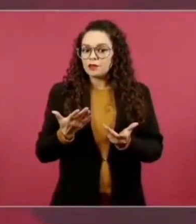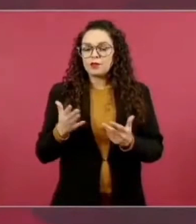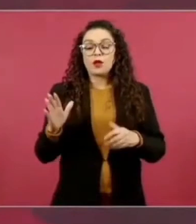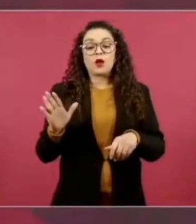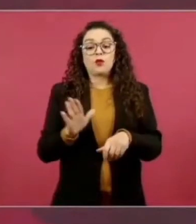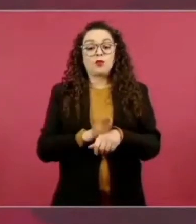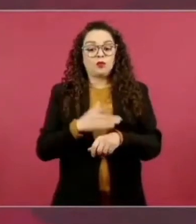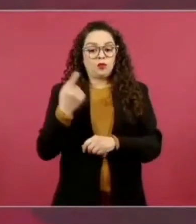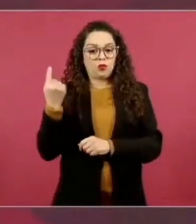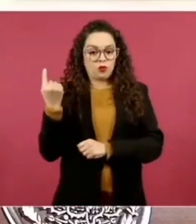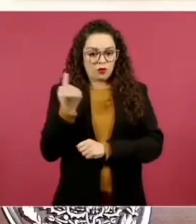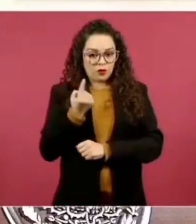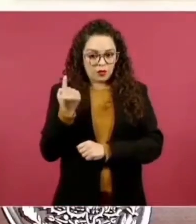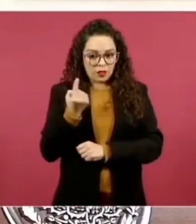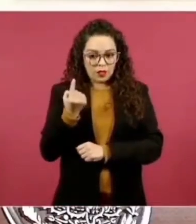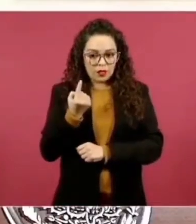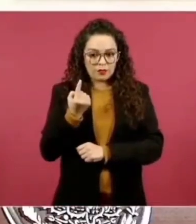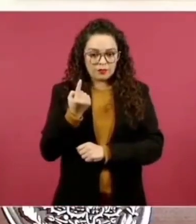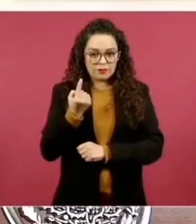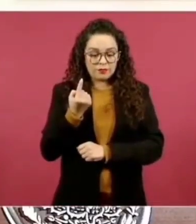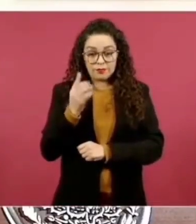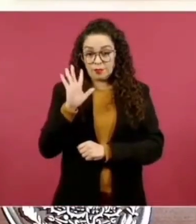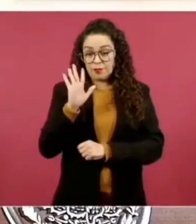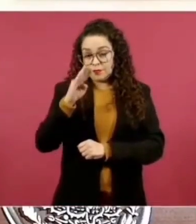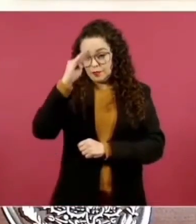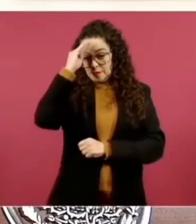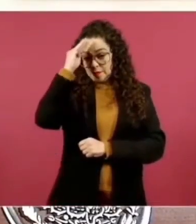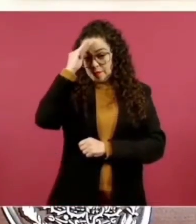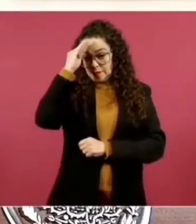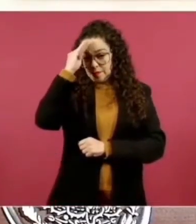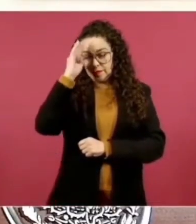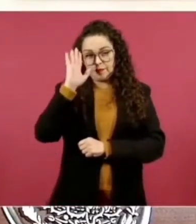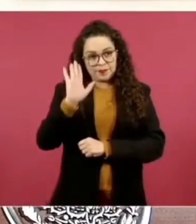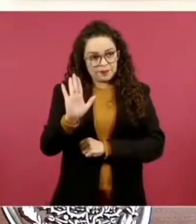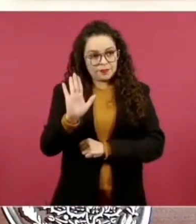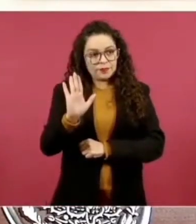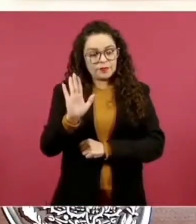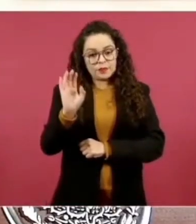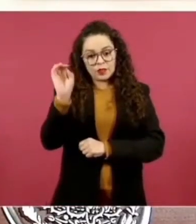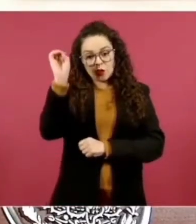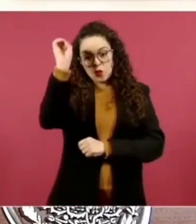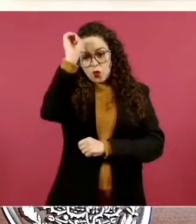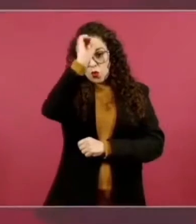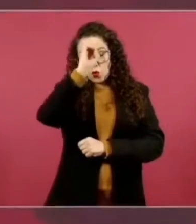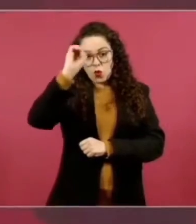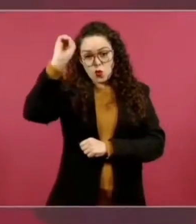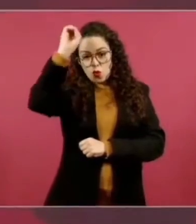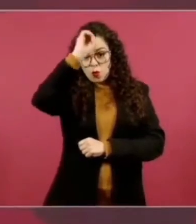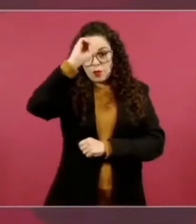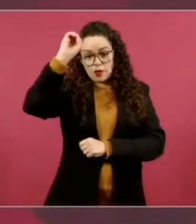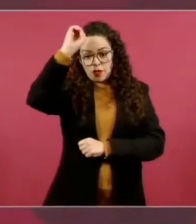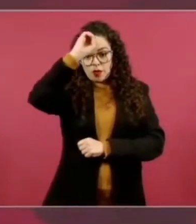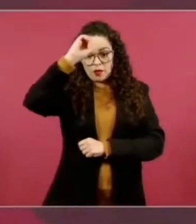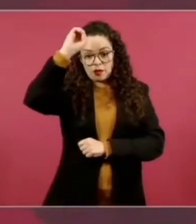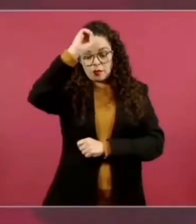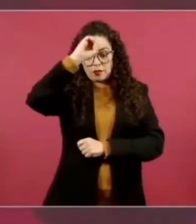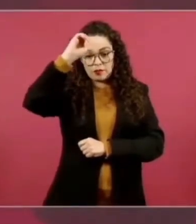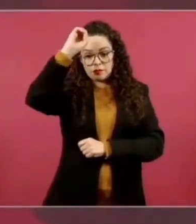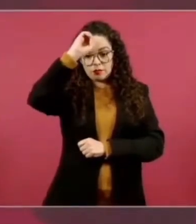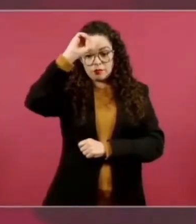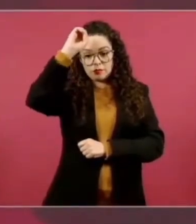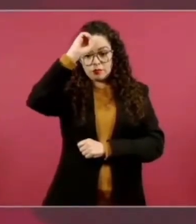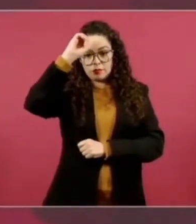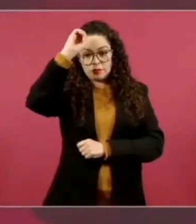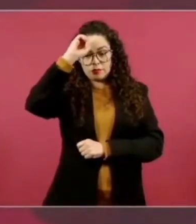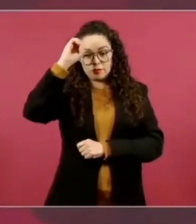a partir de la opinión, de las